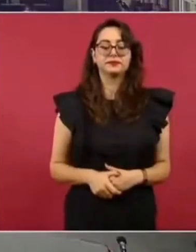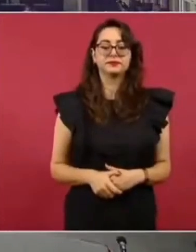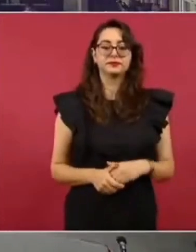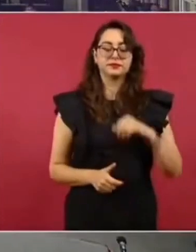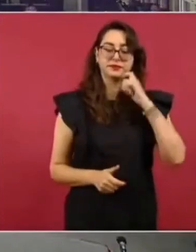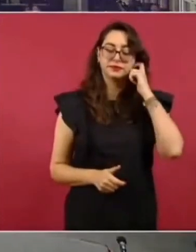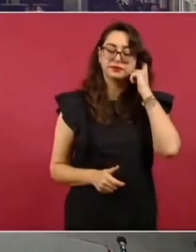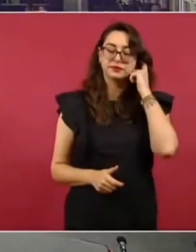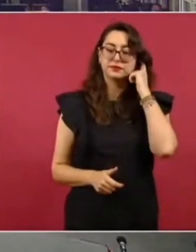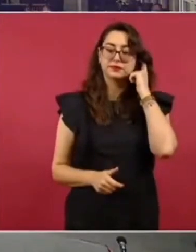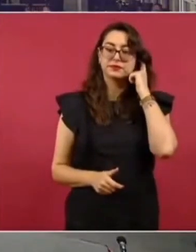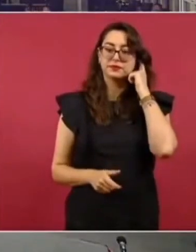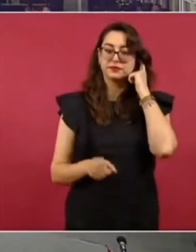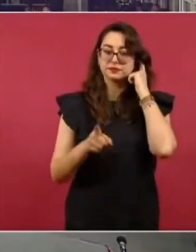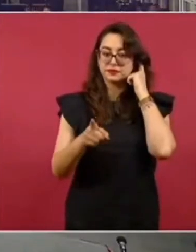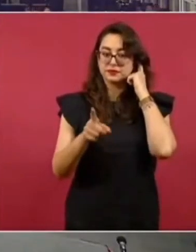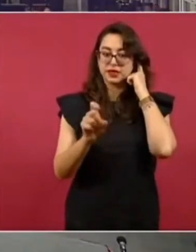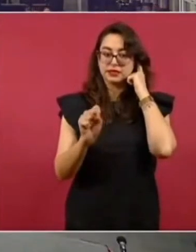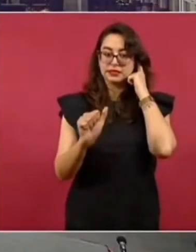Gracias,